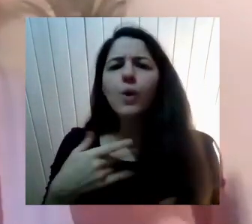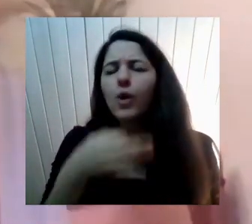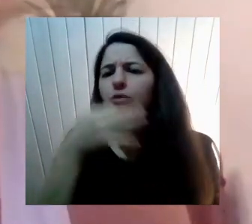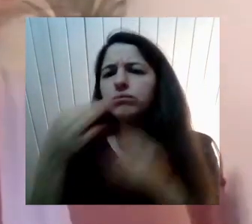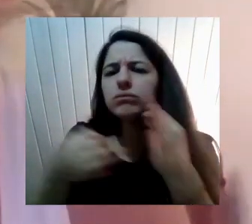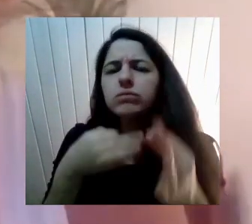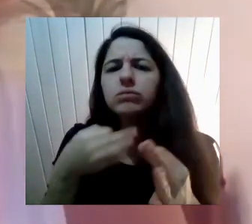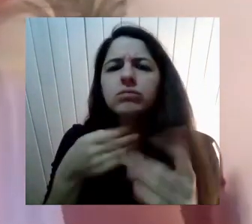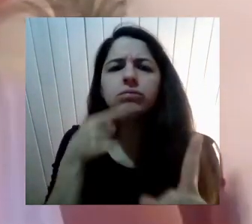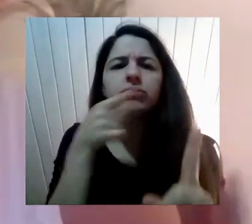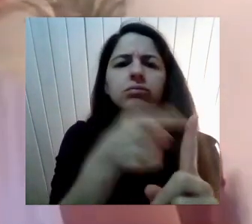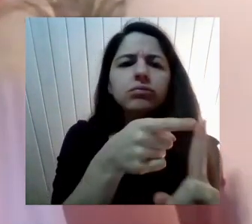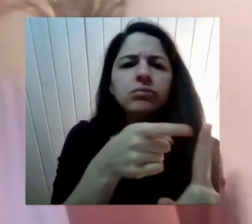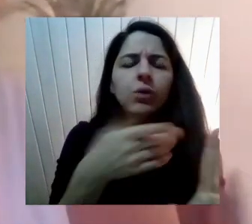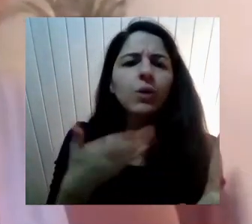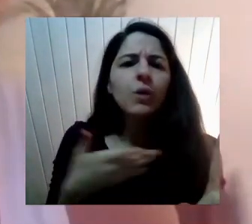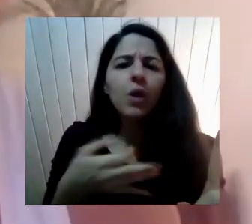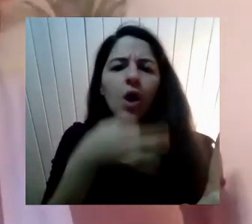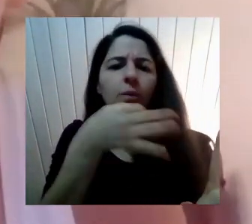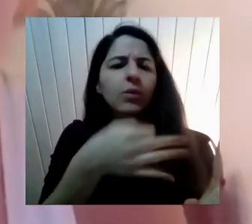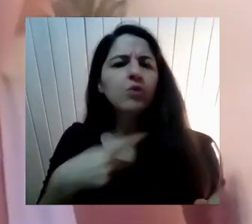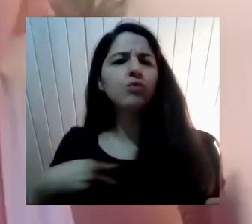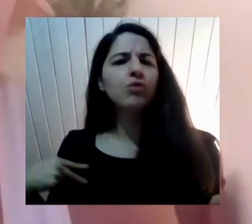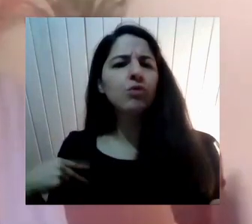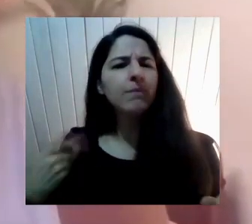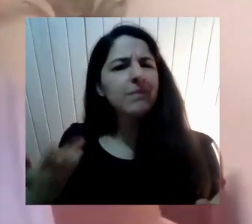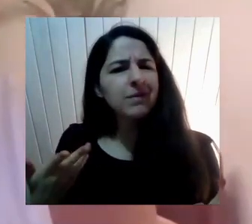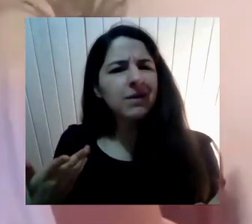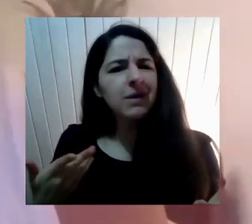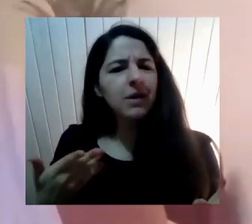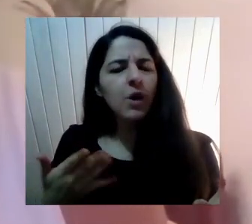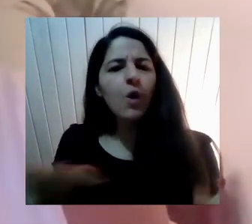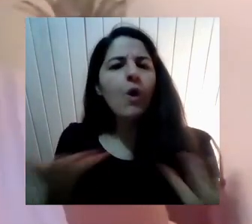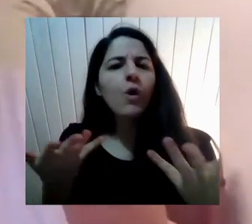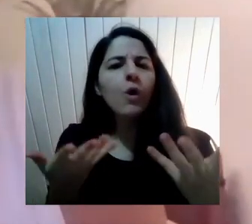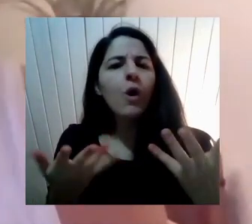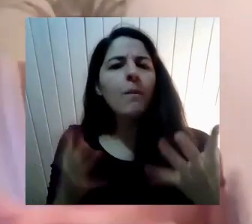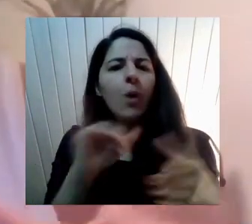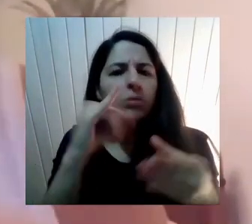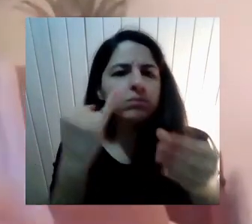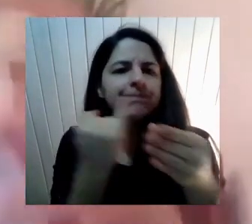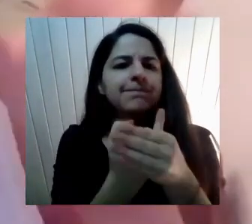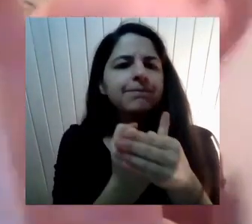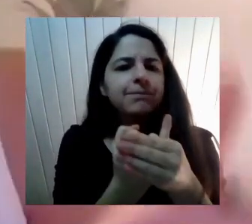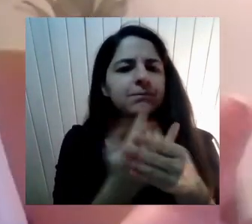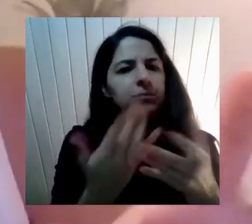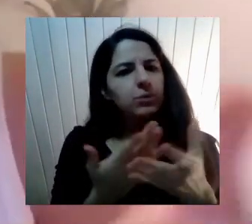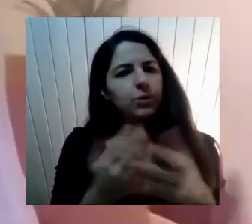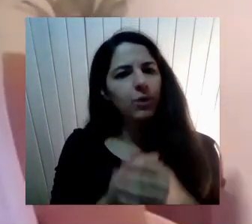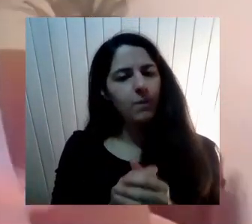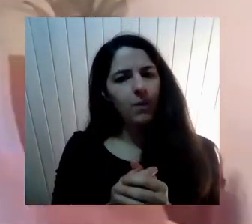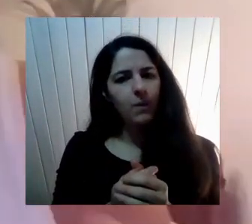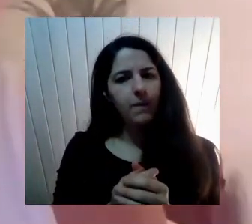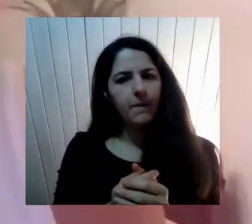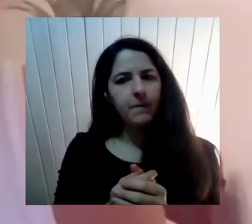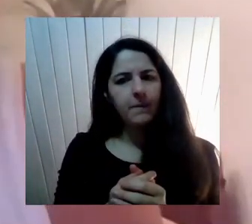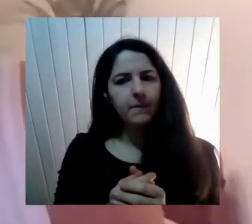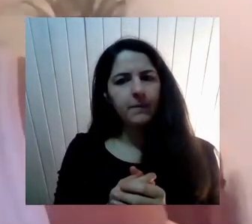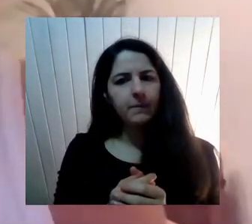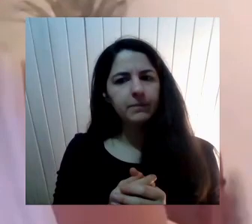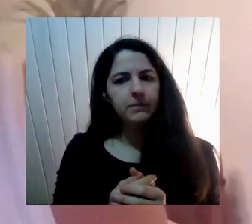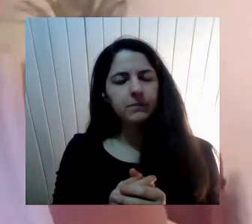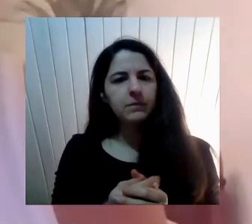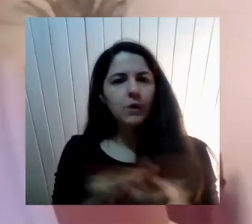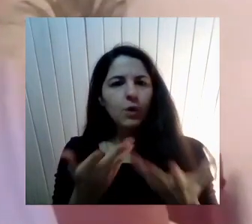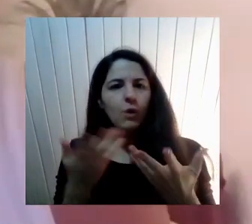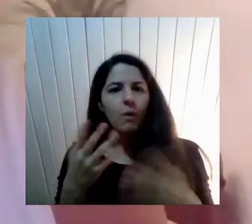Sentir Parte De esta Comunidad Sin el Sesgo De Lo vi O sea Femenino Masculino Y se Acabó